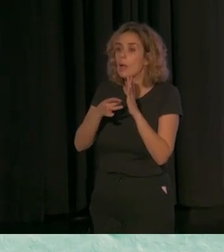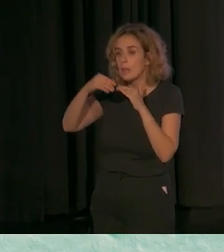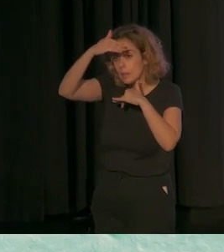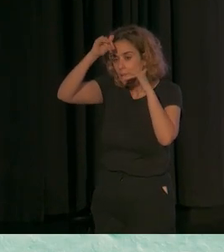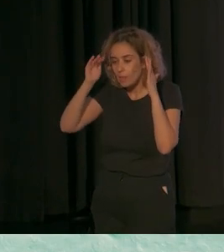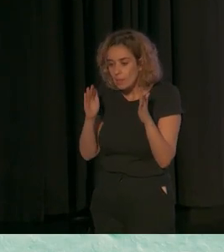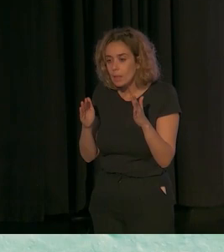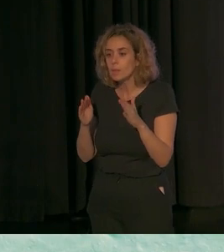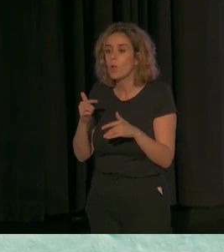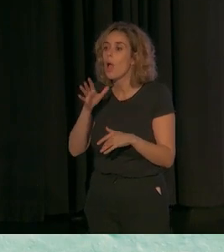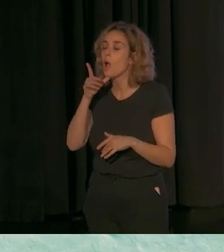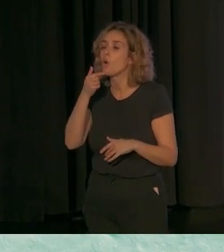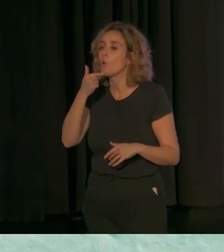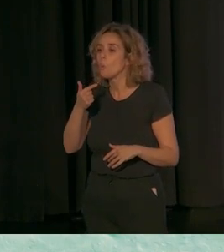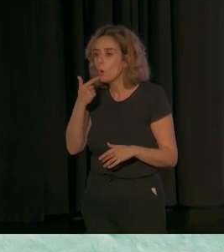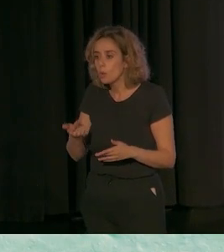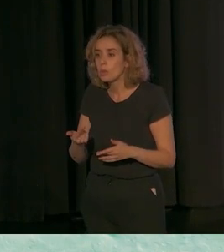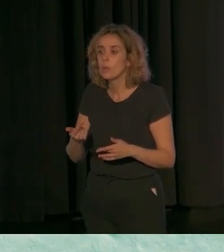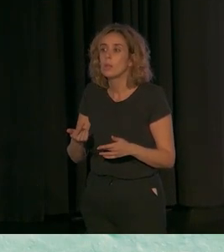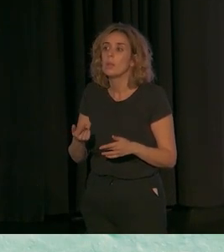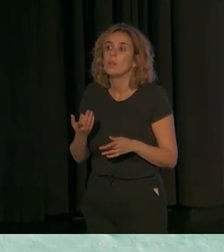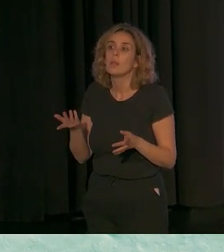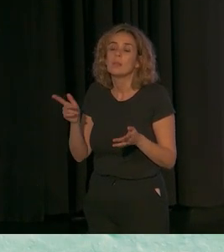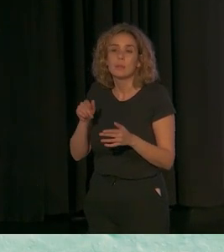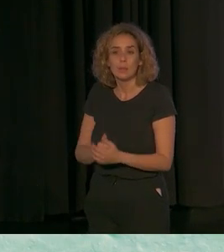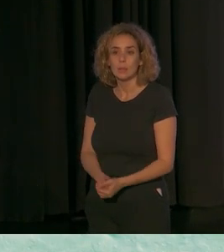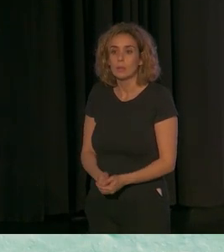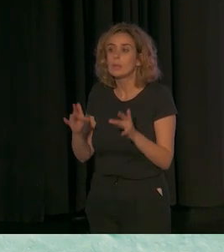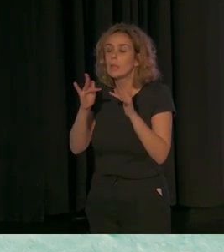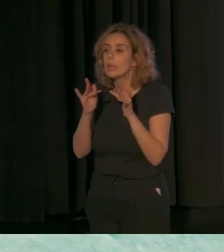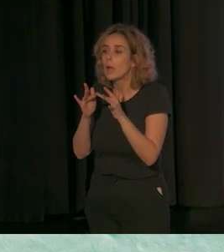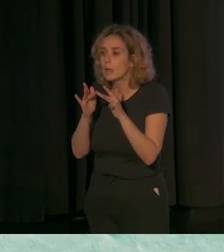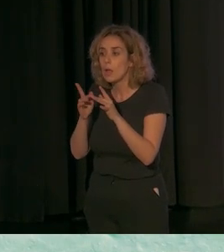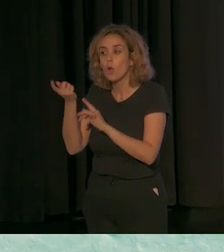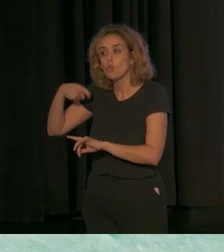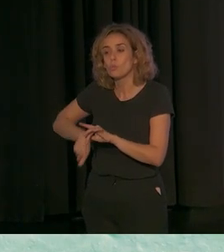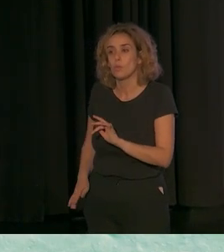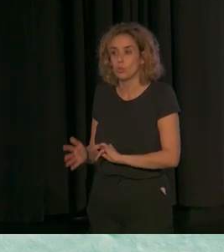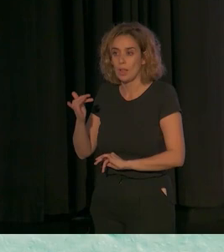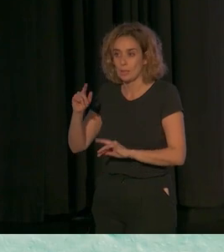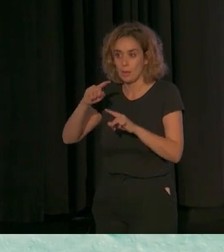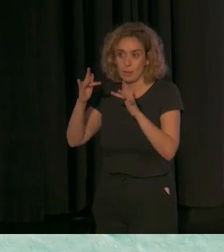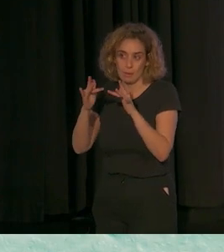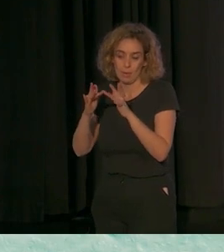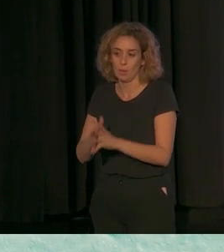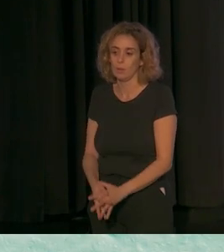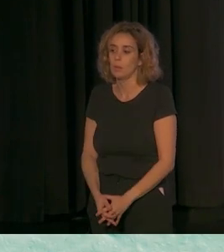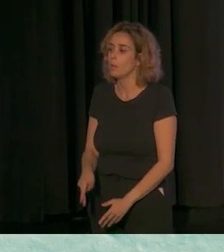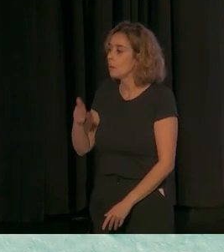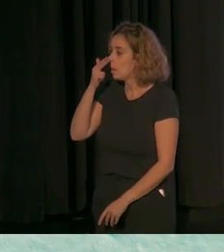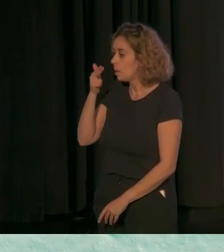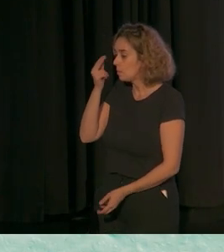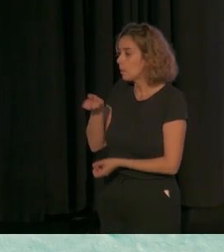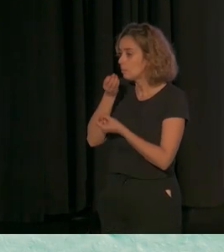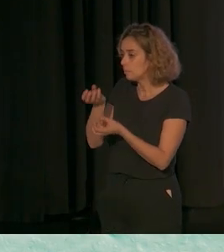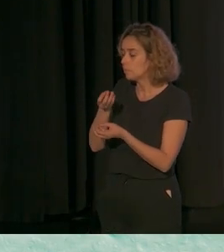como ahora me referiré por la calidad de la interacción que mantienen con los profesionales. Muy interesante todo lo que has